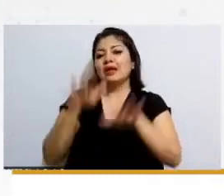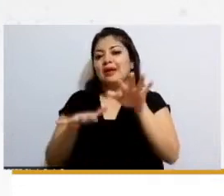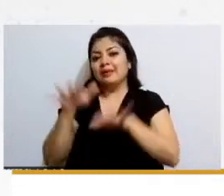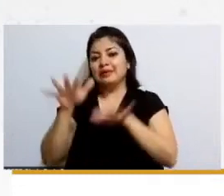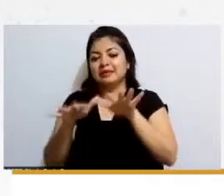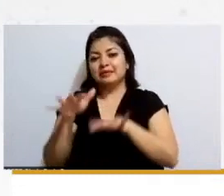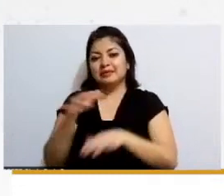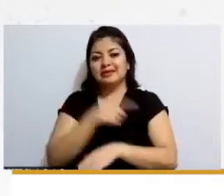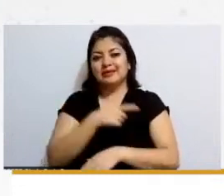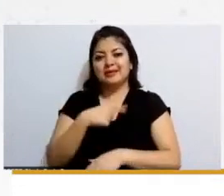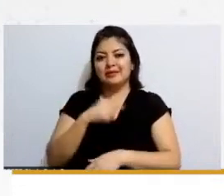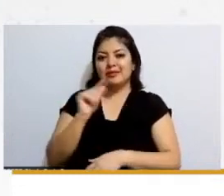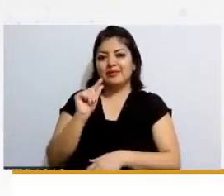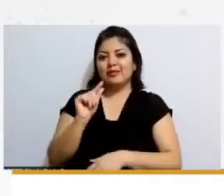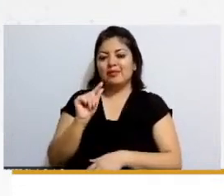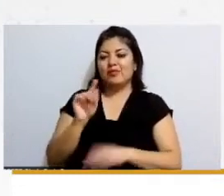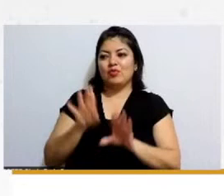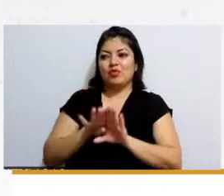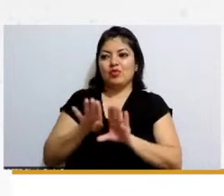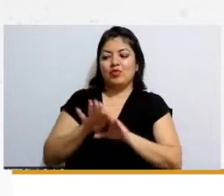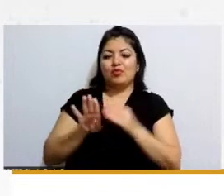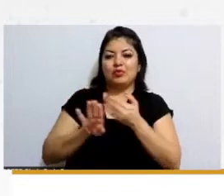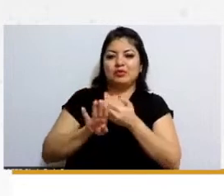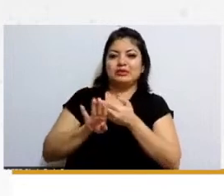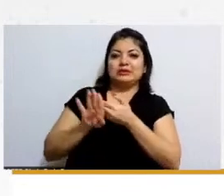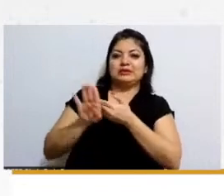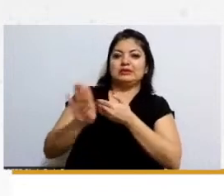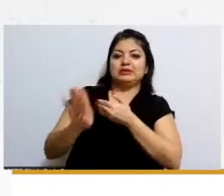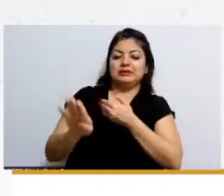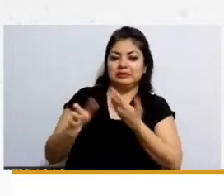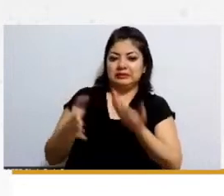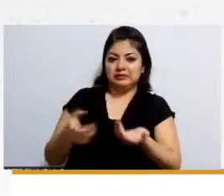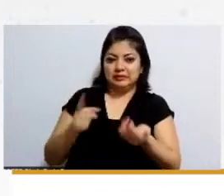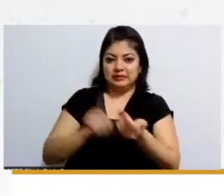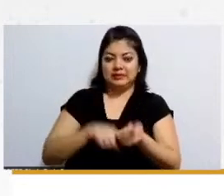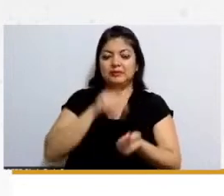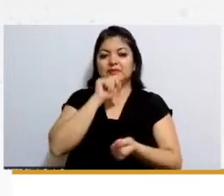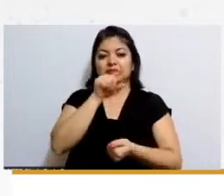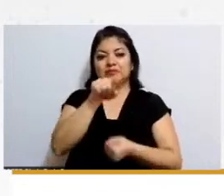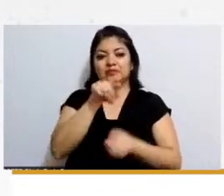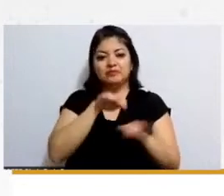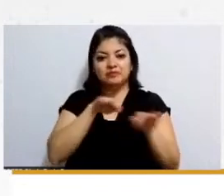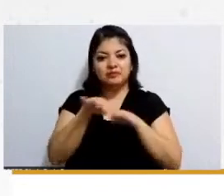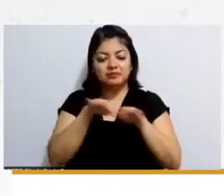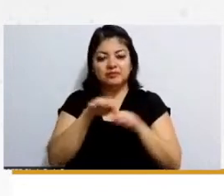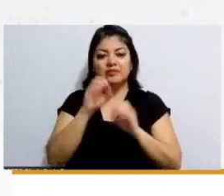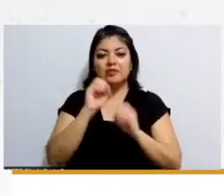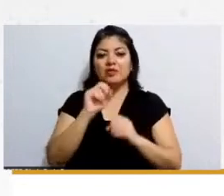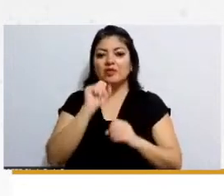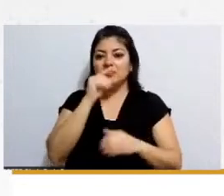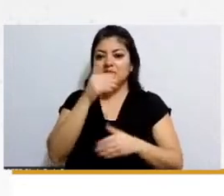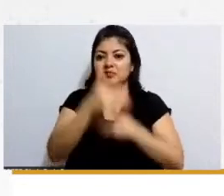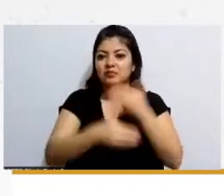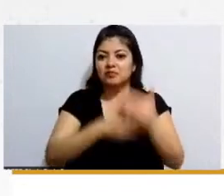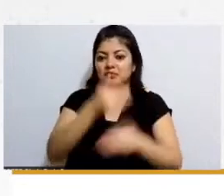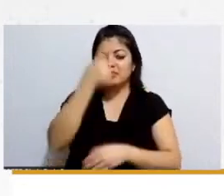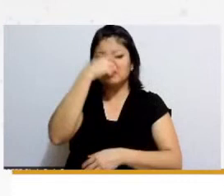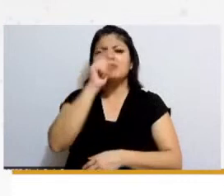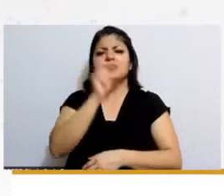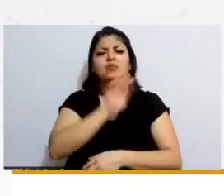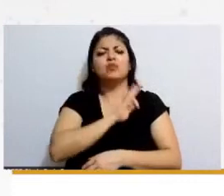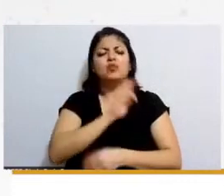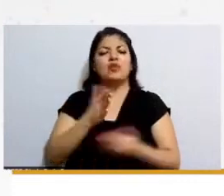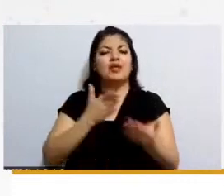que alejarte de ese del radio de donde tú trabajas o de este tránsito que tú tenías para poder acceder